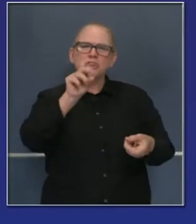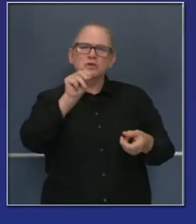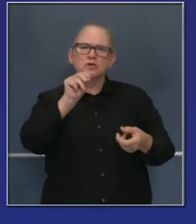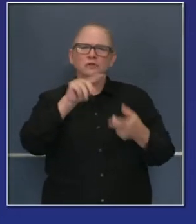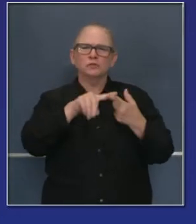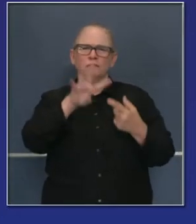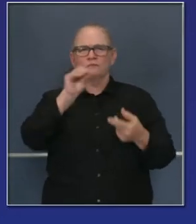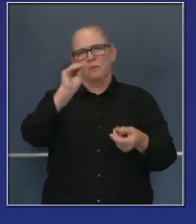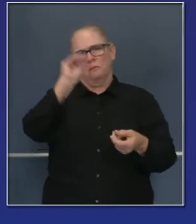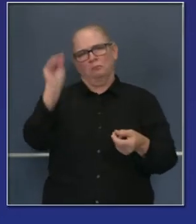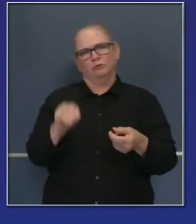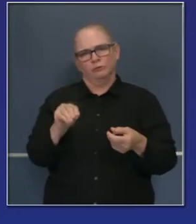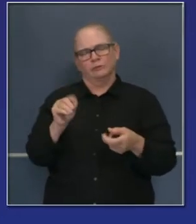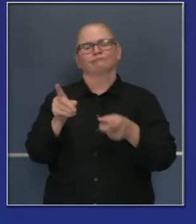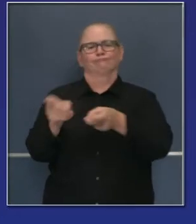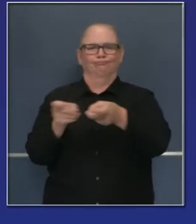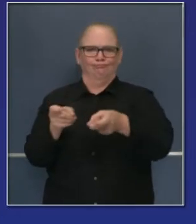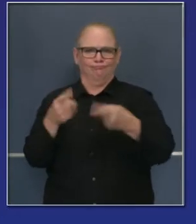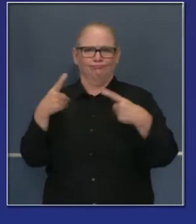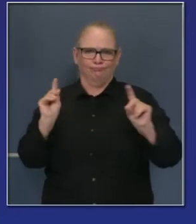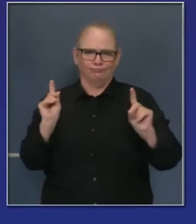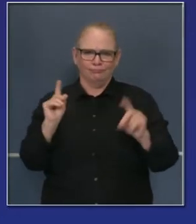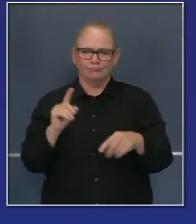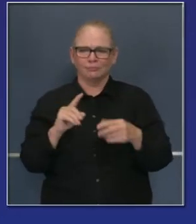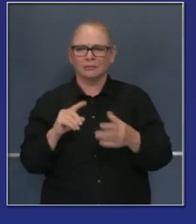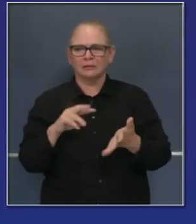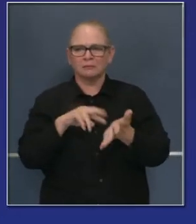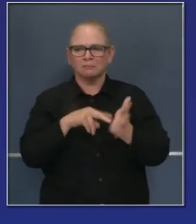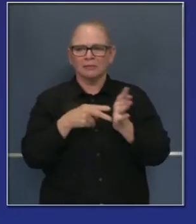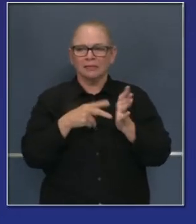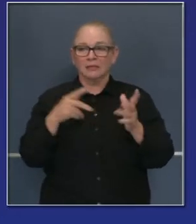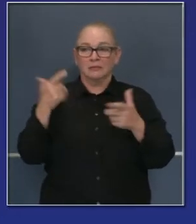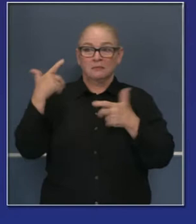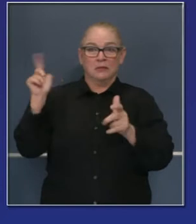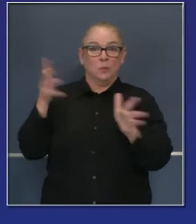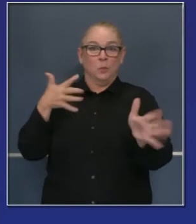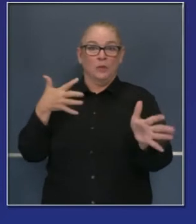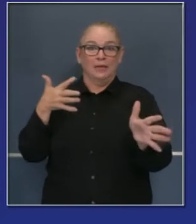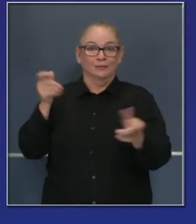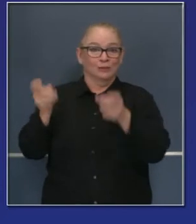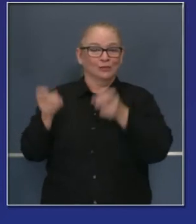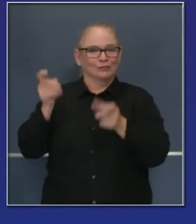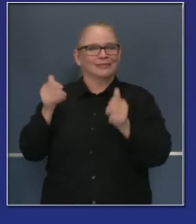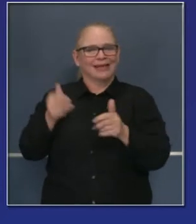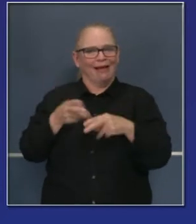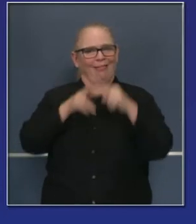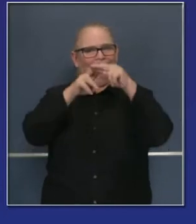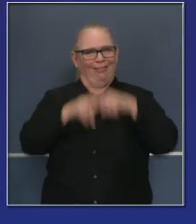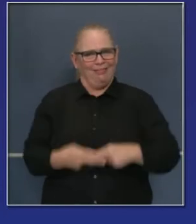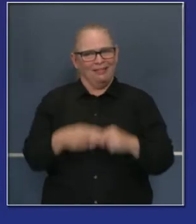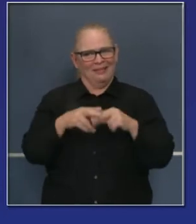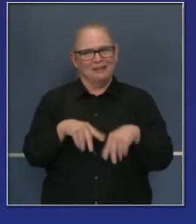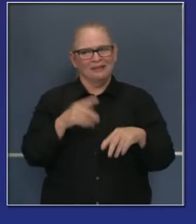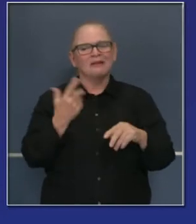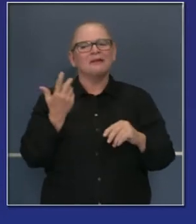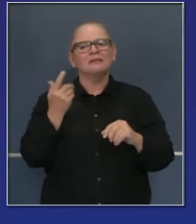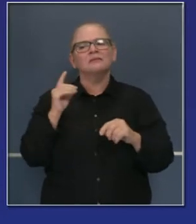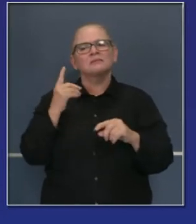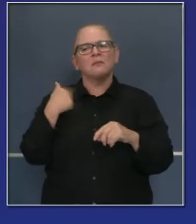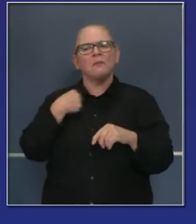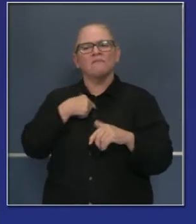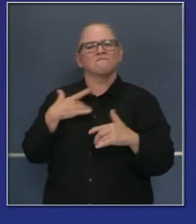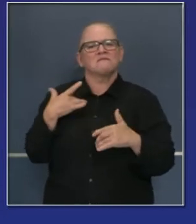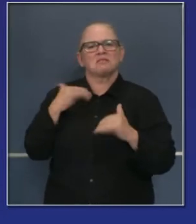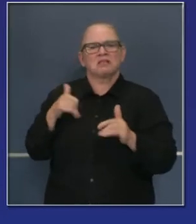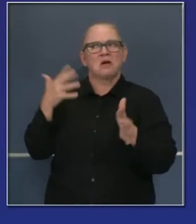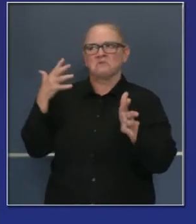por ciento y no hay condiciones mayores que cambian, por ejemplo, el viento, la humedad, etcétera, eso nos da una